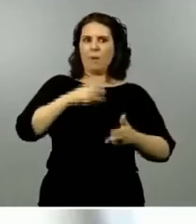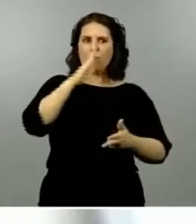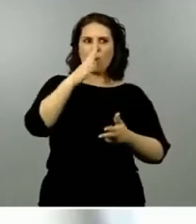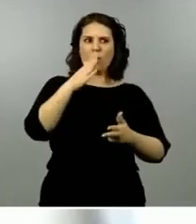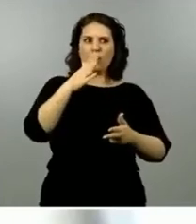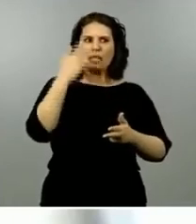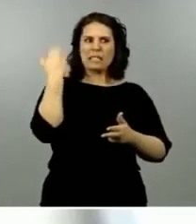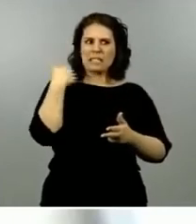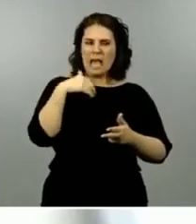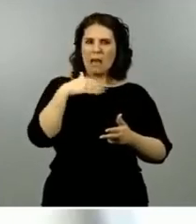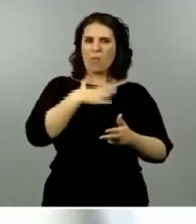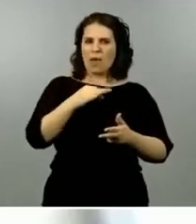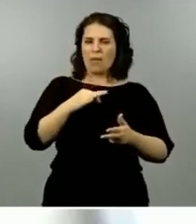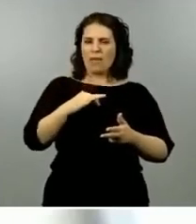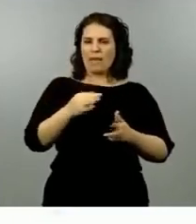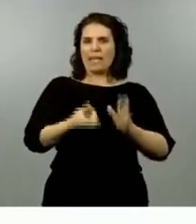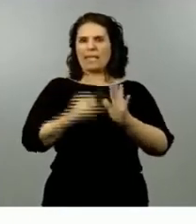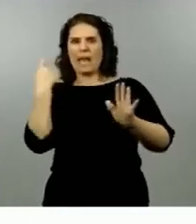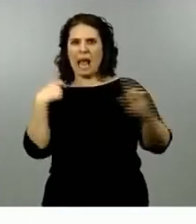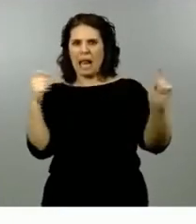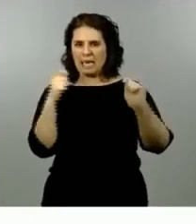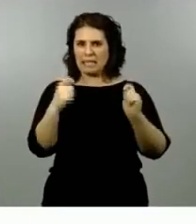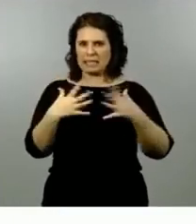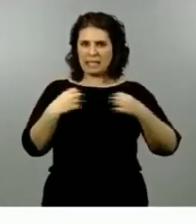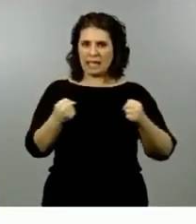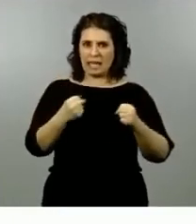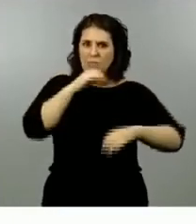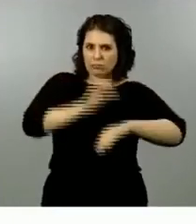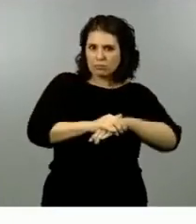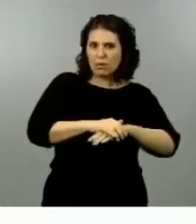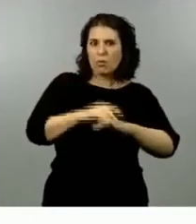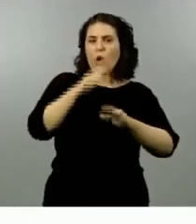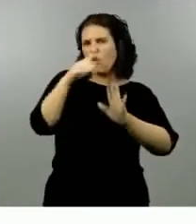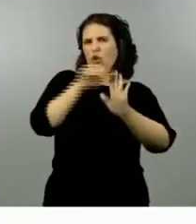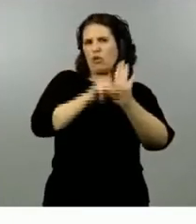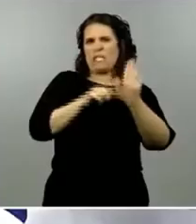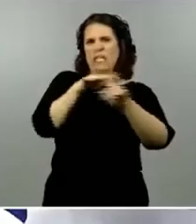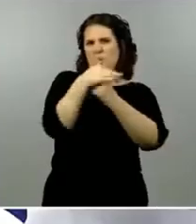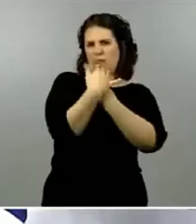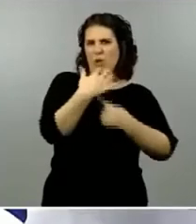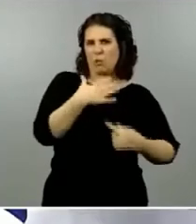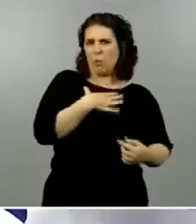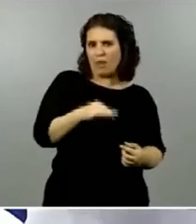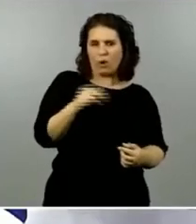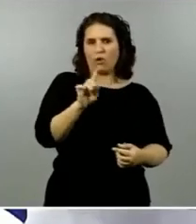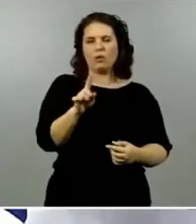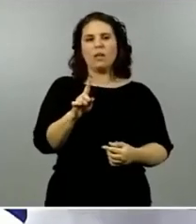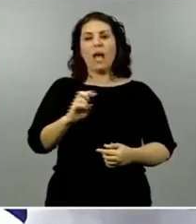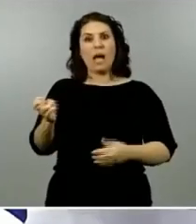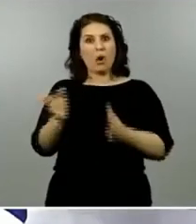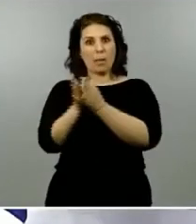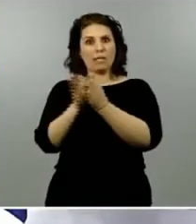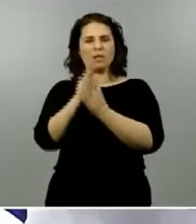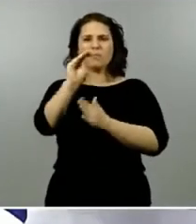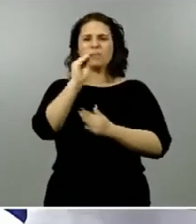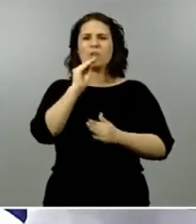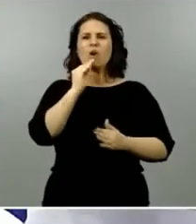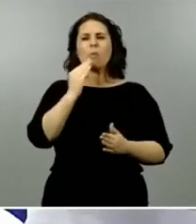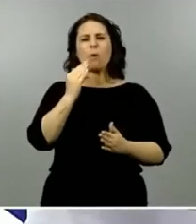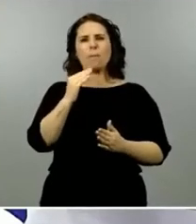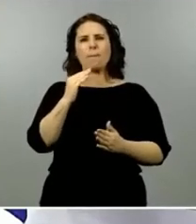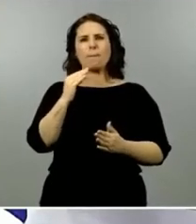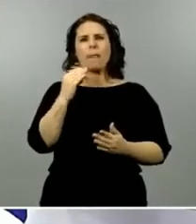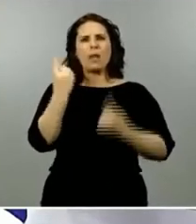luego también quería preguntarle bueno hay algunos compañeros que le piden que aclare el tema de las franjas porque sí que hay comunidades que pueden cambiar las dos horas